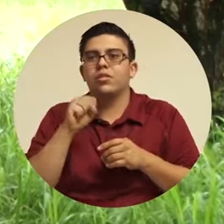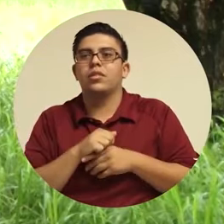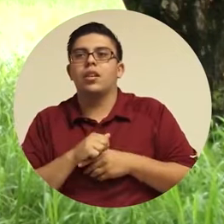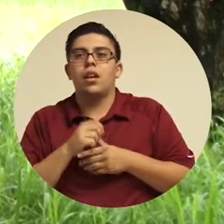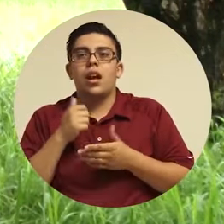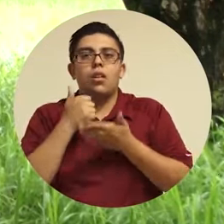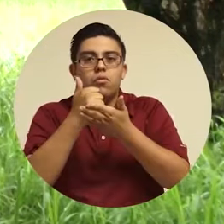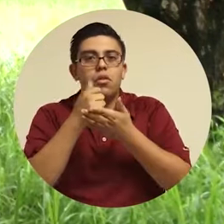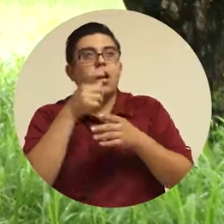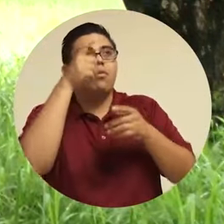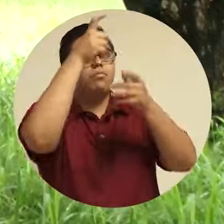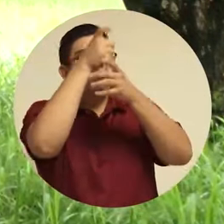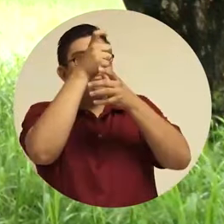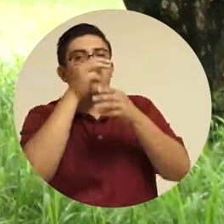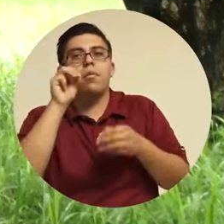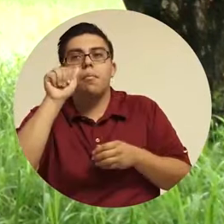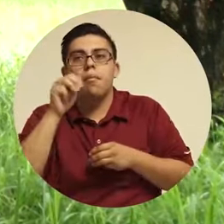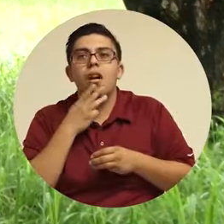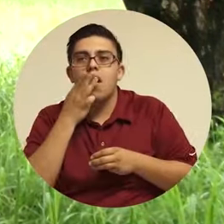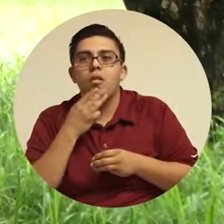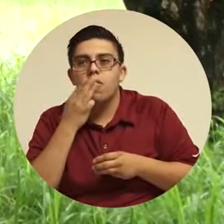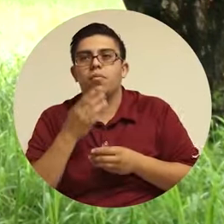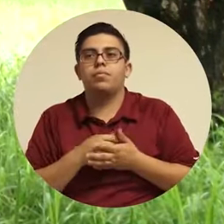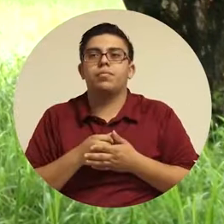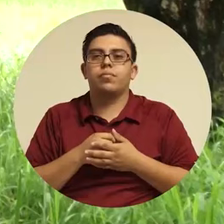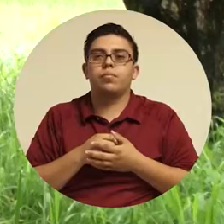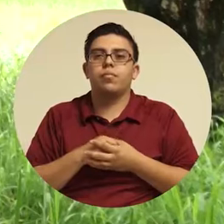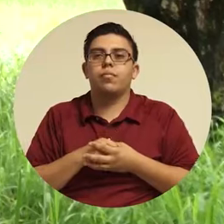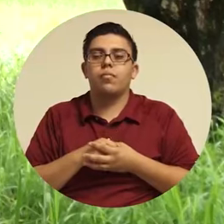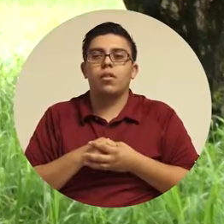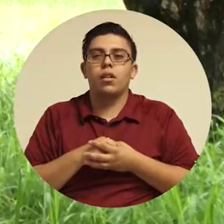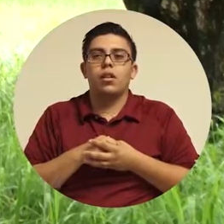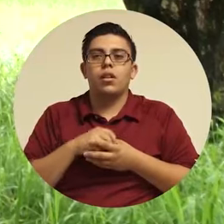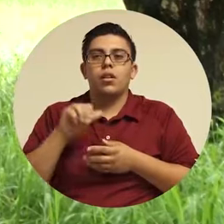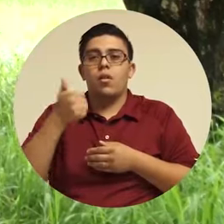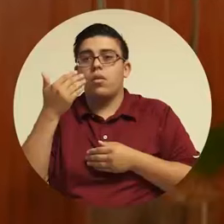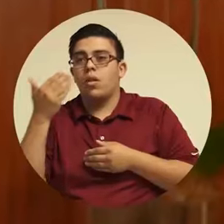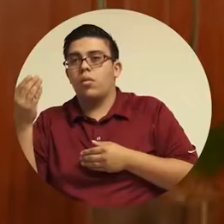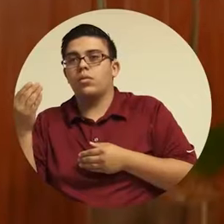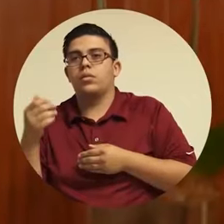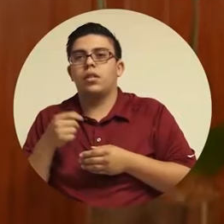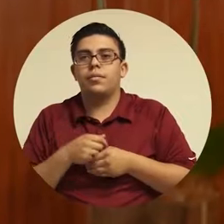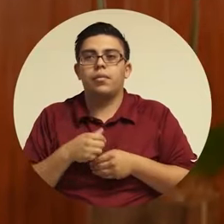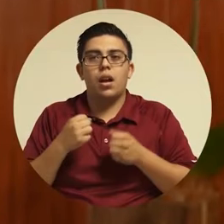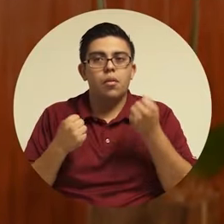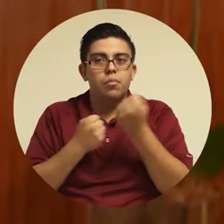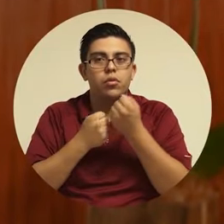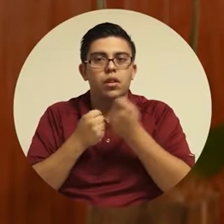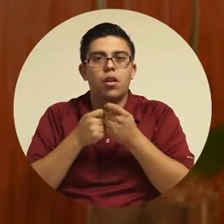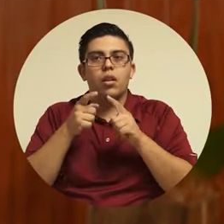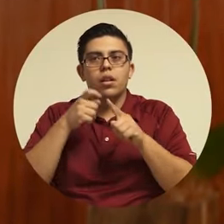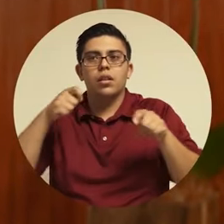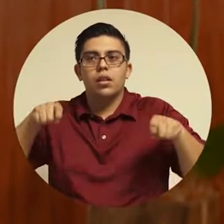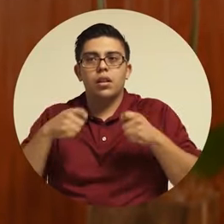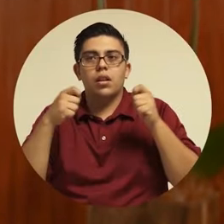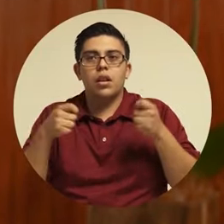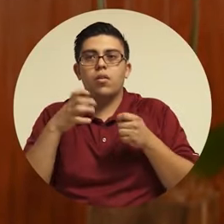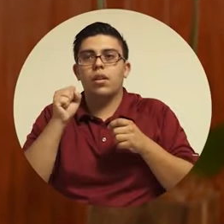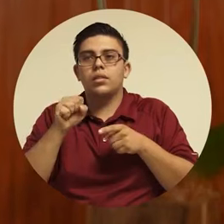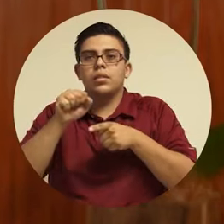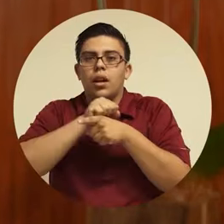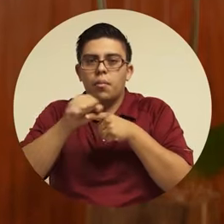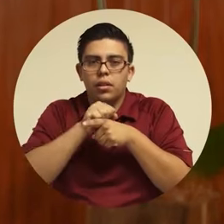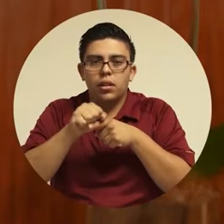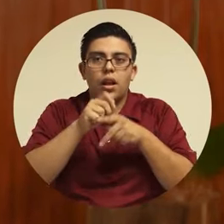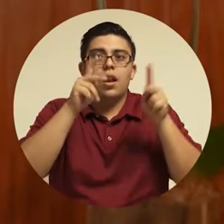mango. Esto es un núcleo que ganamos mucha gente y muchas familias comen también. Otro de los aspectos que hemos apoyado desde